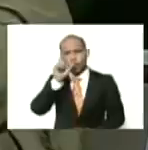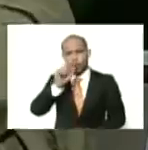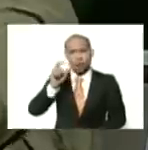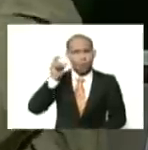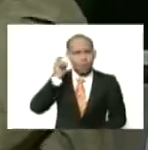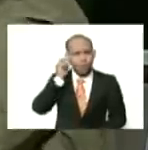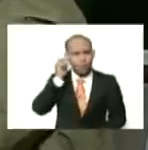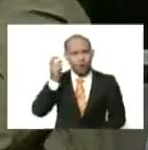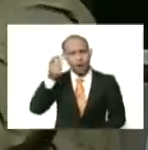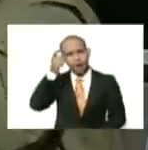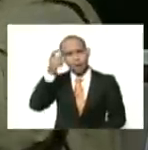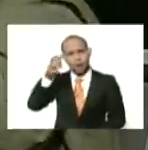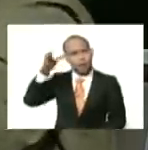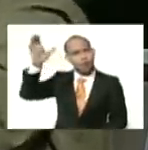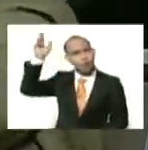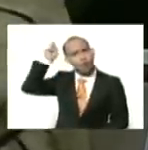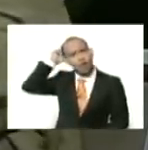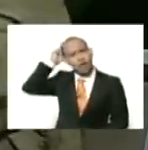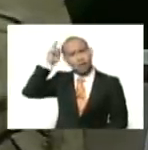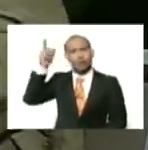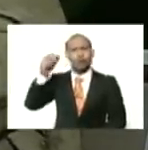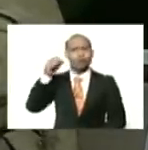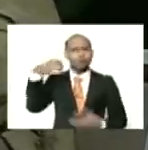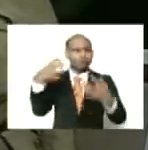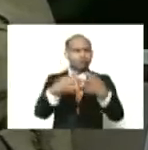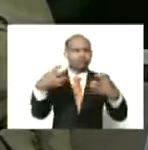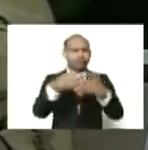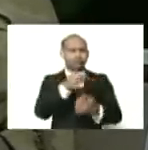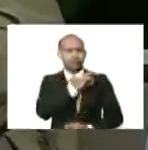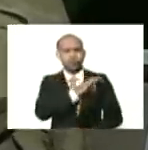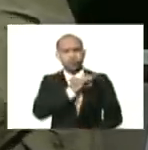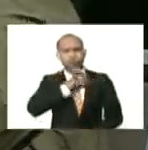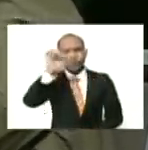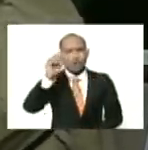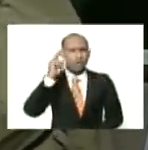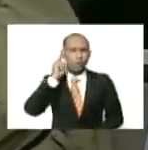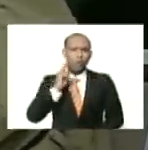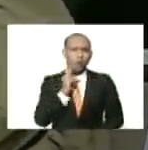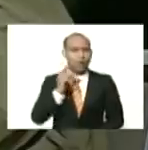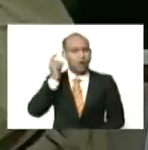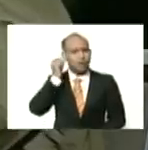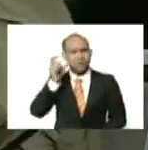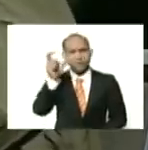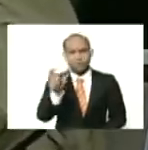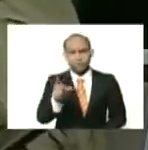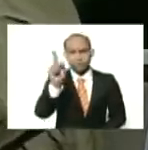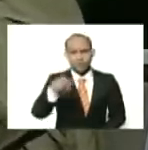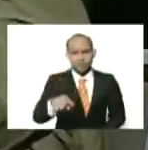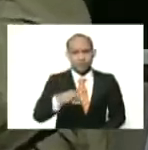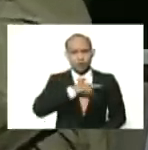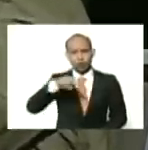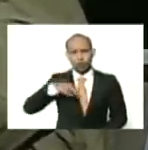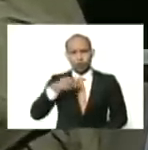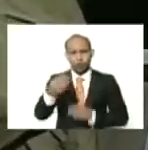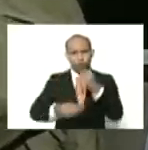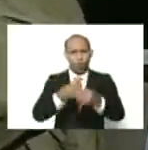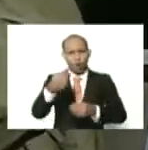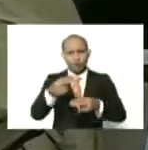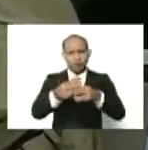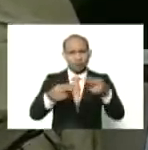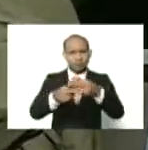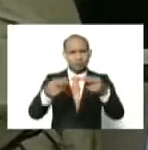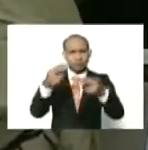indígenas, que luchan por el socialismo bolivariano y feminista, que estamos construyendo acá, que hay mujeres también